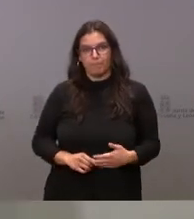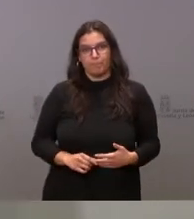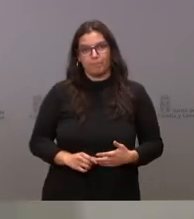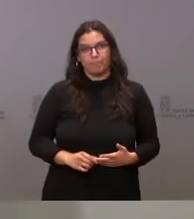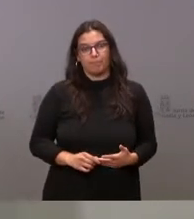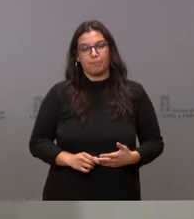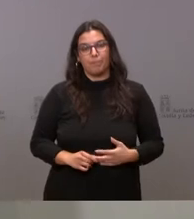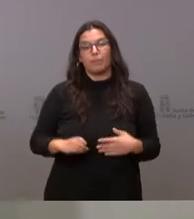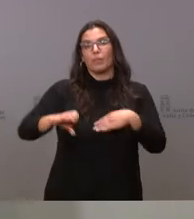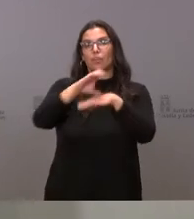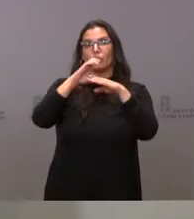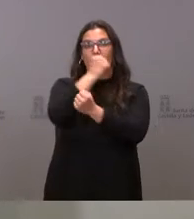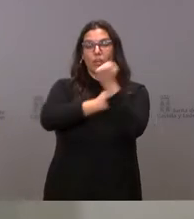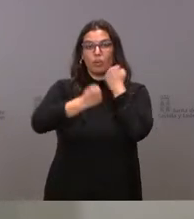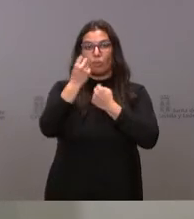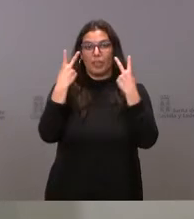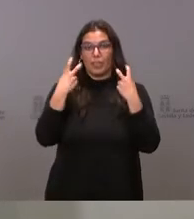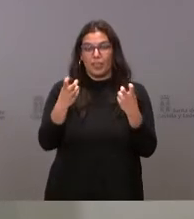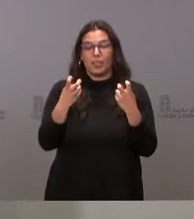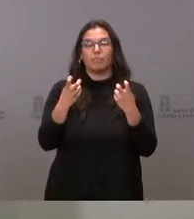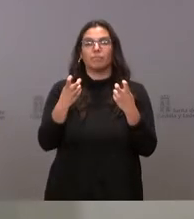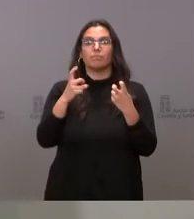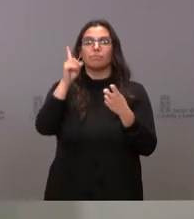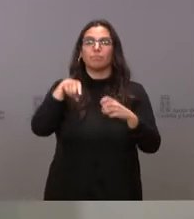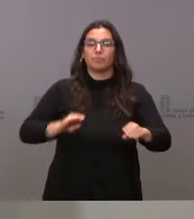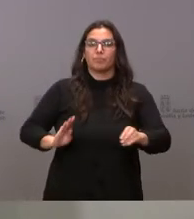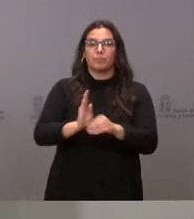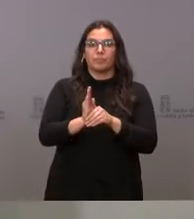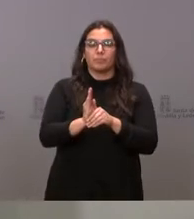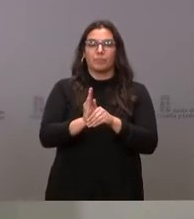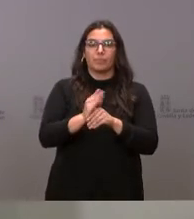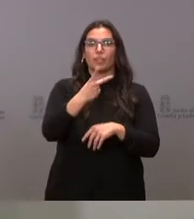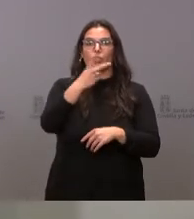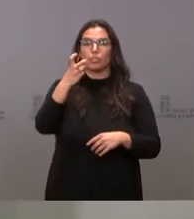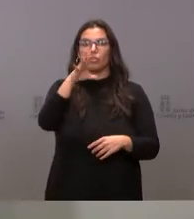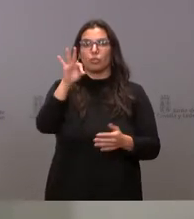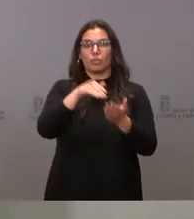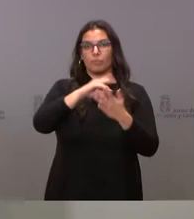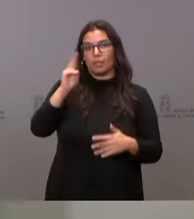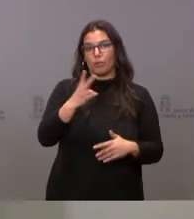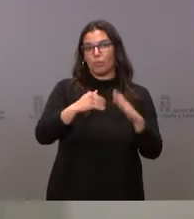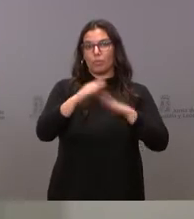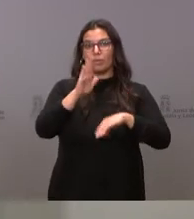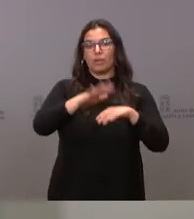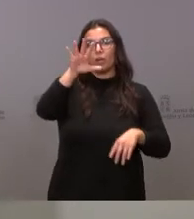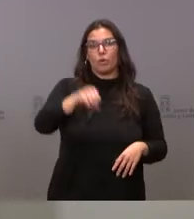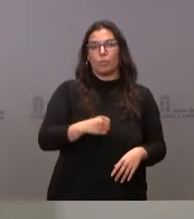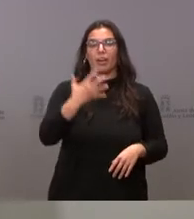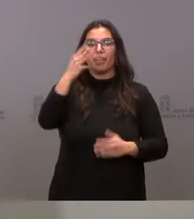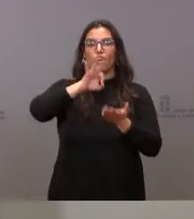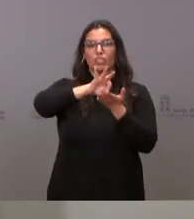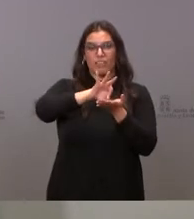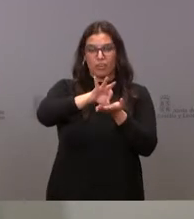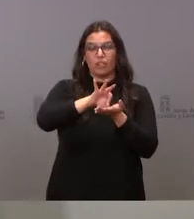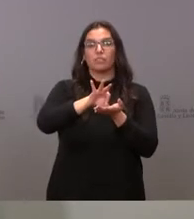La Consejería de Economía y Hacienda invierte más de doscientos cincuenta mil euros para adquirir cinco servidores que